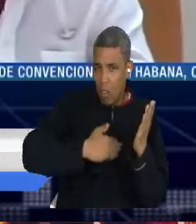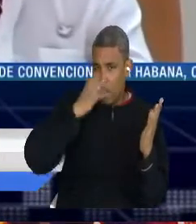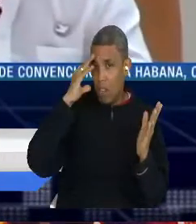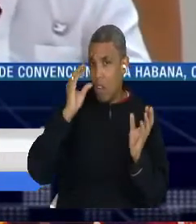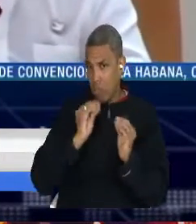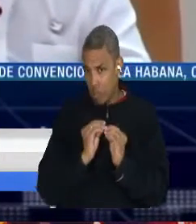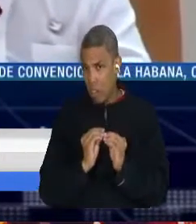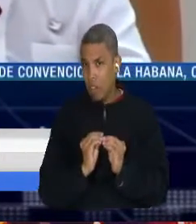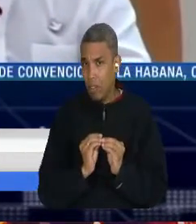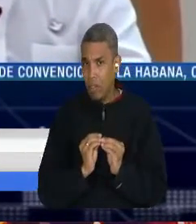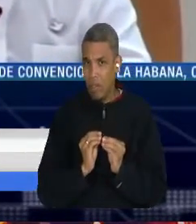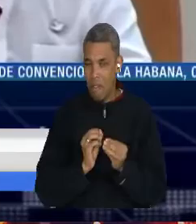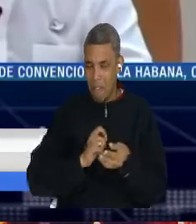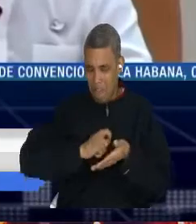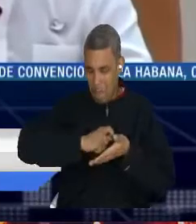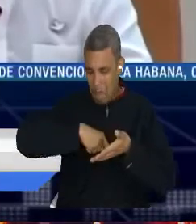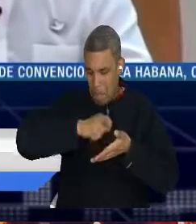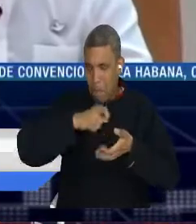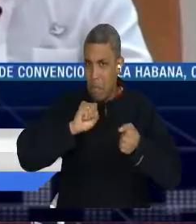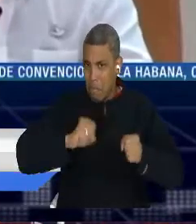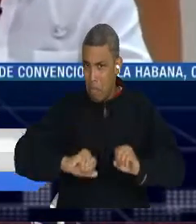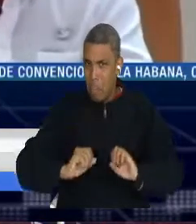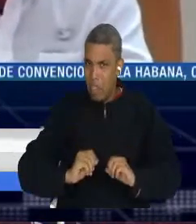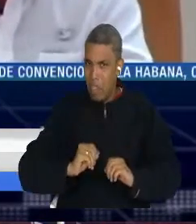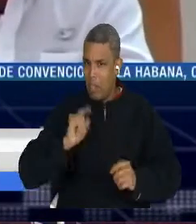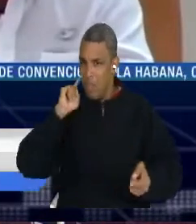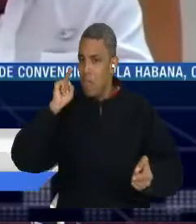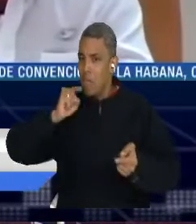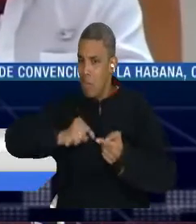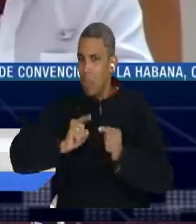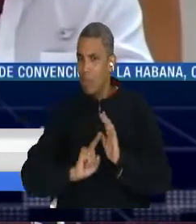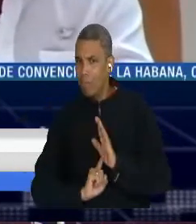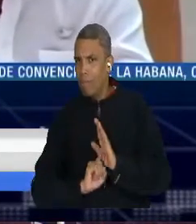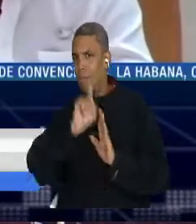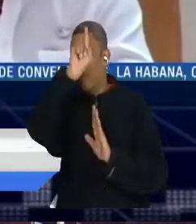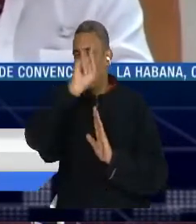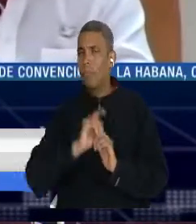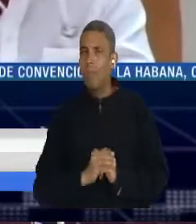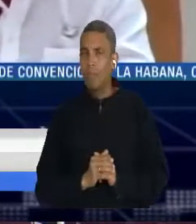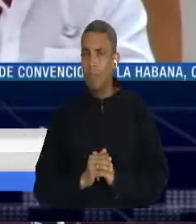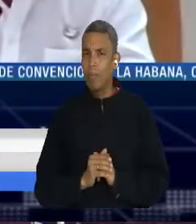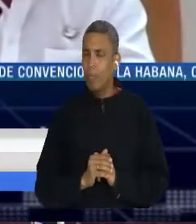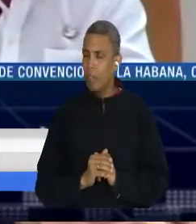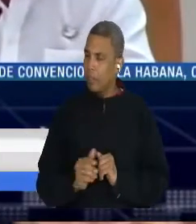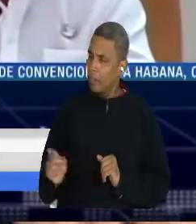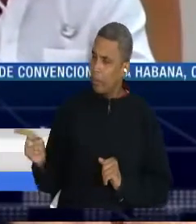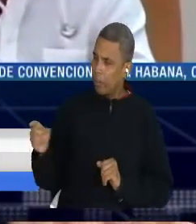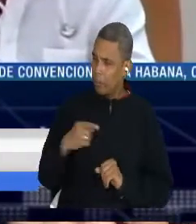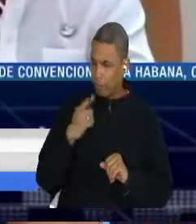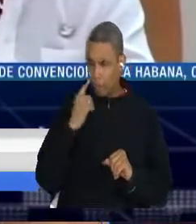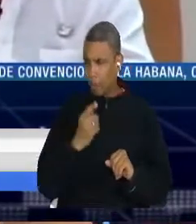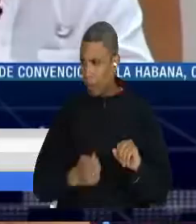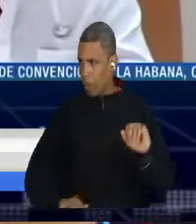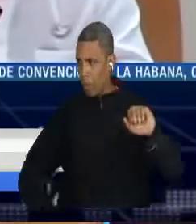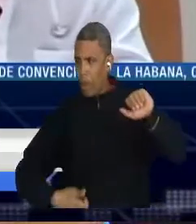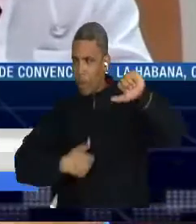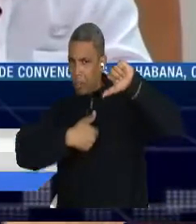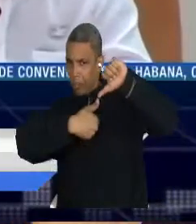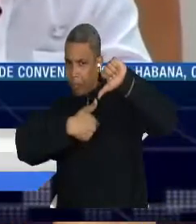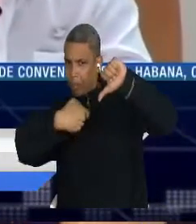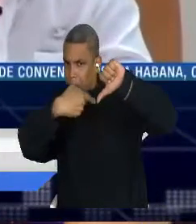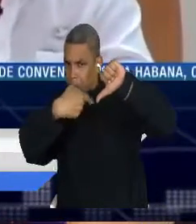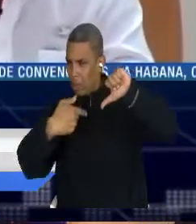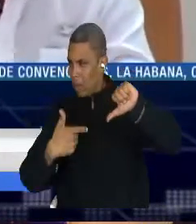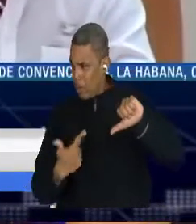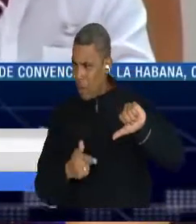en territorio para avanzar hacia dinámicas de desarrollo. Bien, ¿procesos de paz en Centroamérica podríamos terminar en eso o hay un proceso de paz